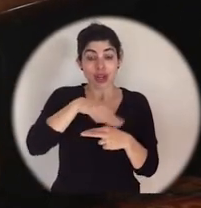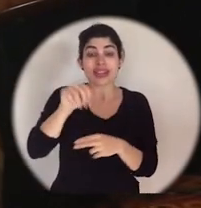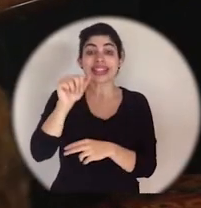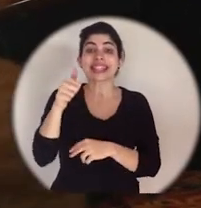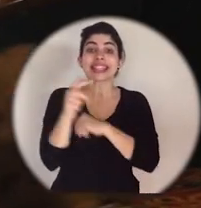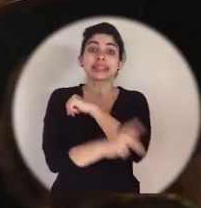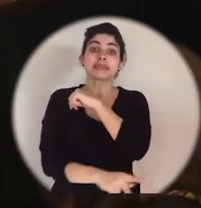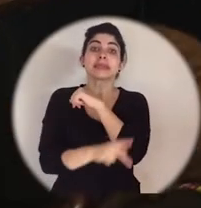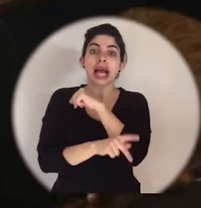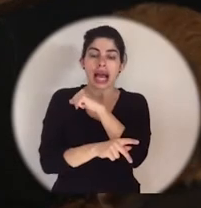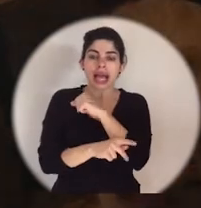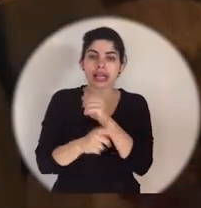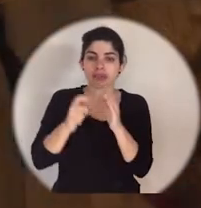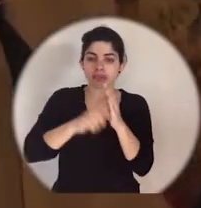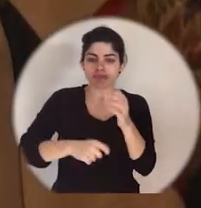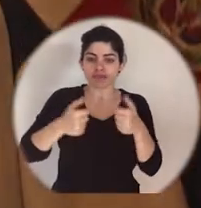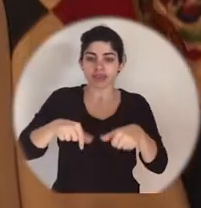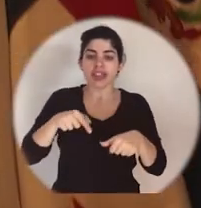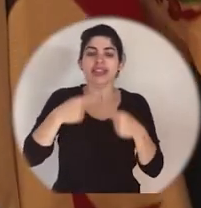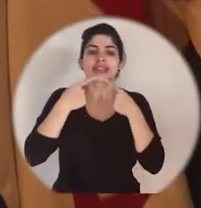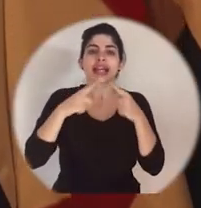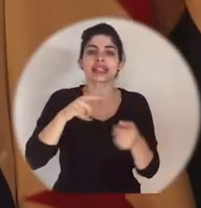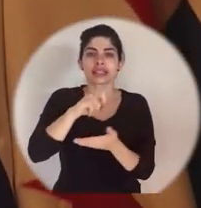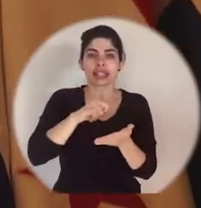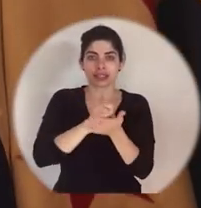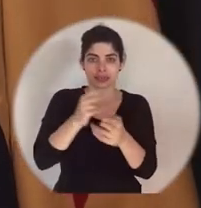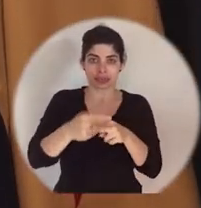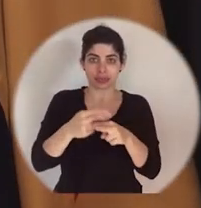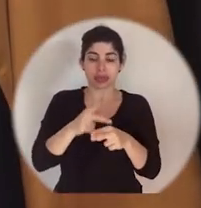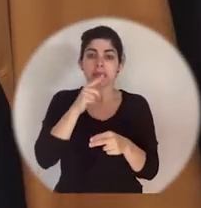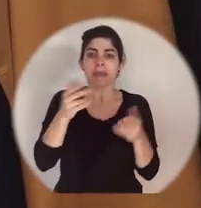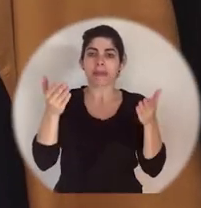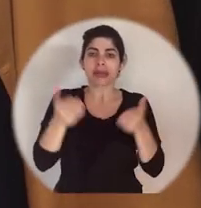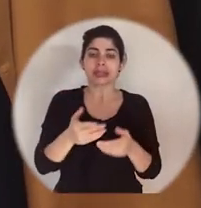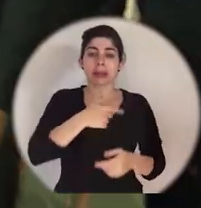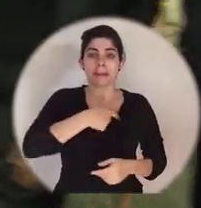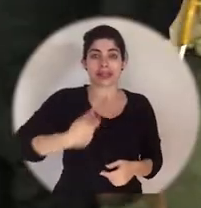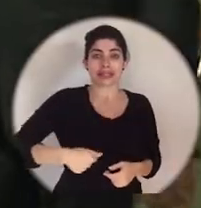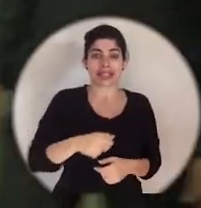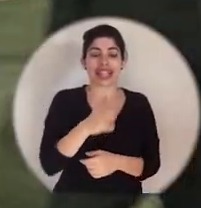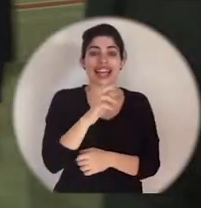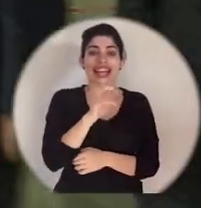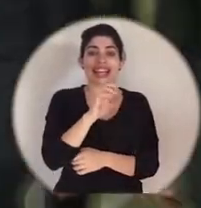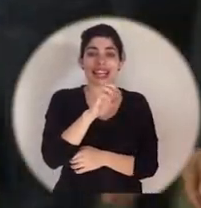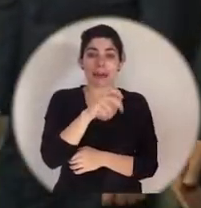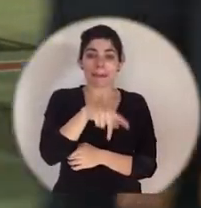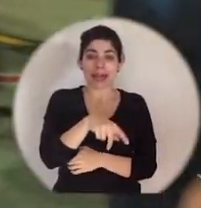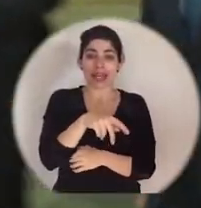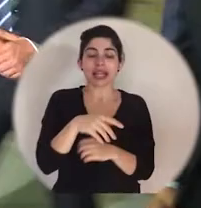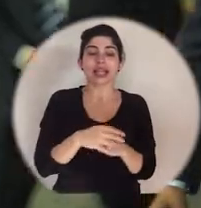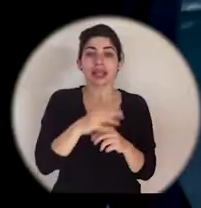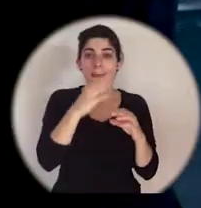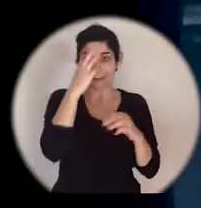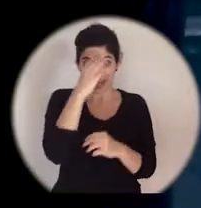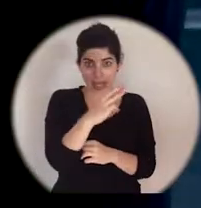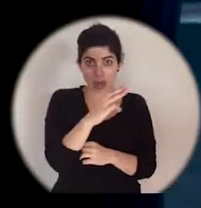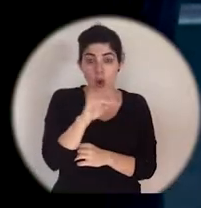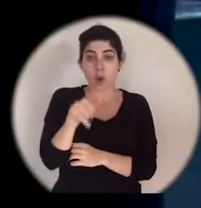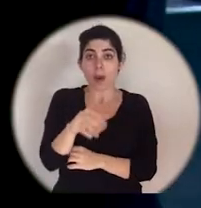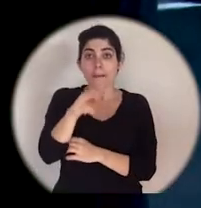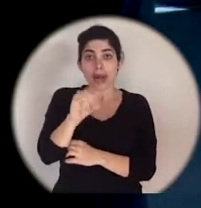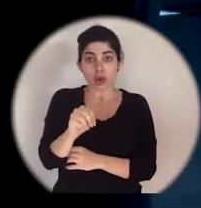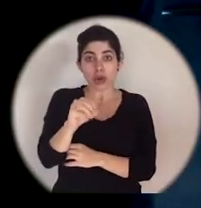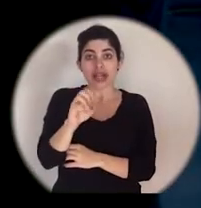los 10 países afinaron la declaración de San José con la presencia de los presidentes Enrique Peña Nieto de México, Juan